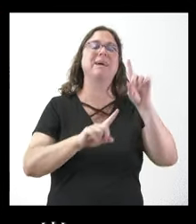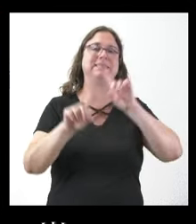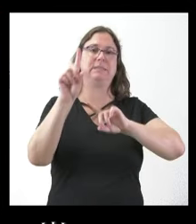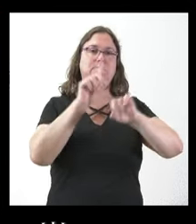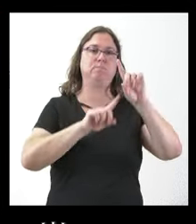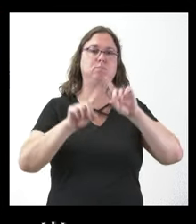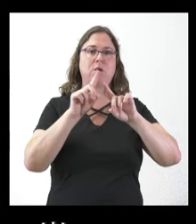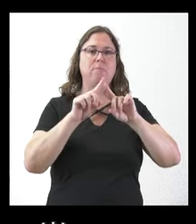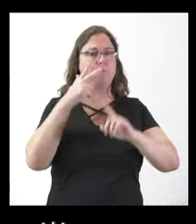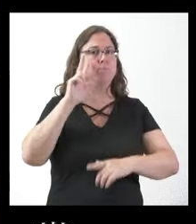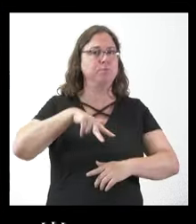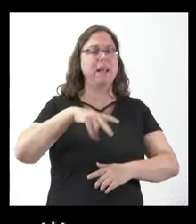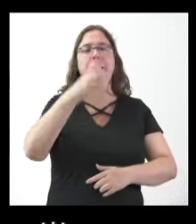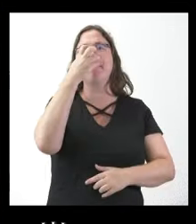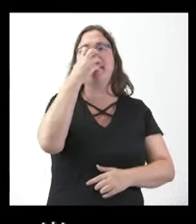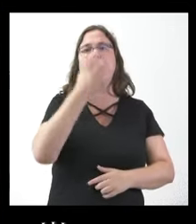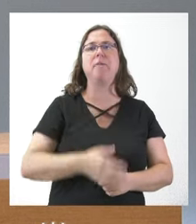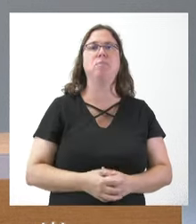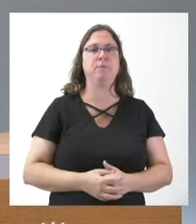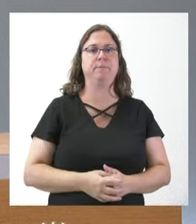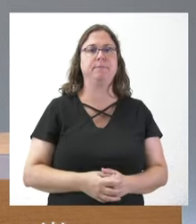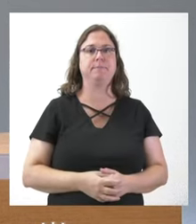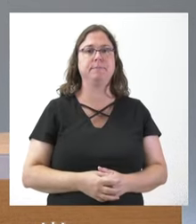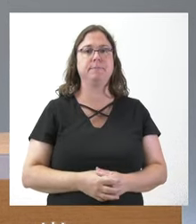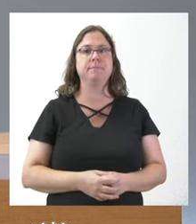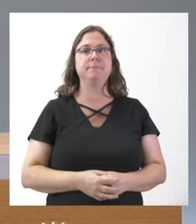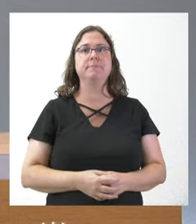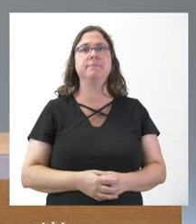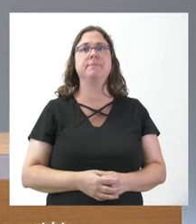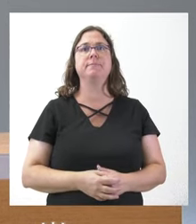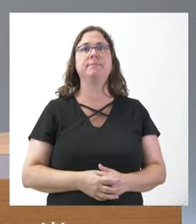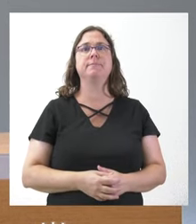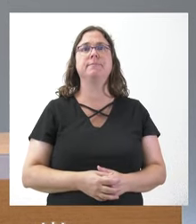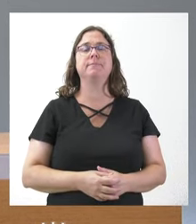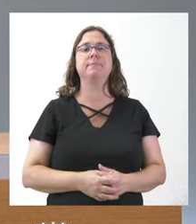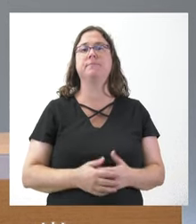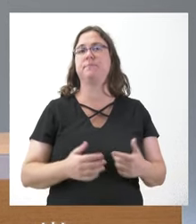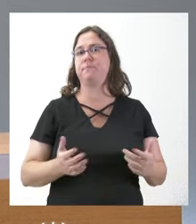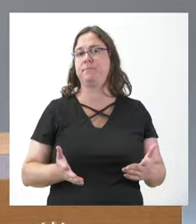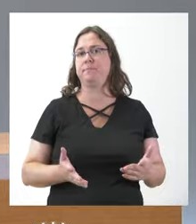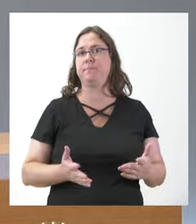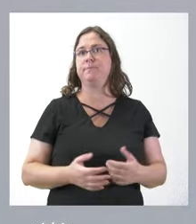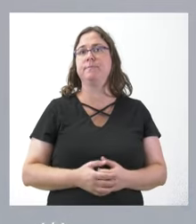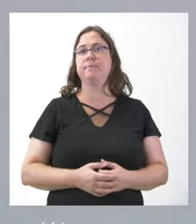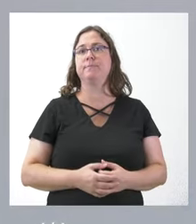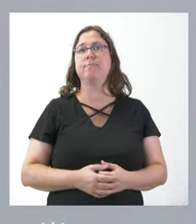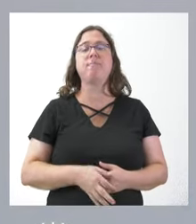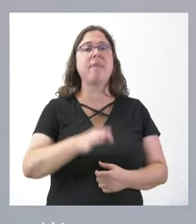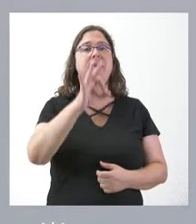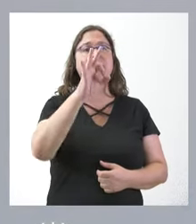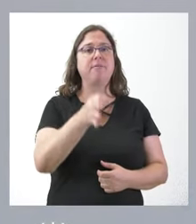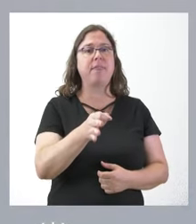reconocidos en Medina del Campo. Pues yo creo que, lógicamente, es verdad que